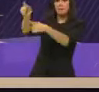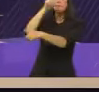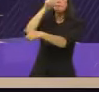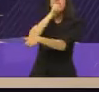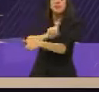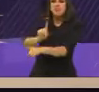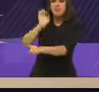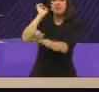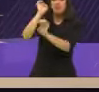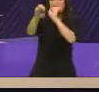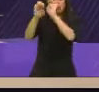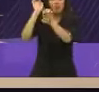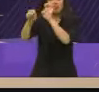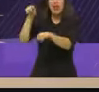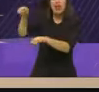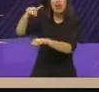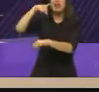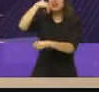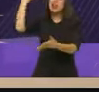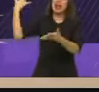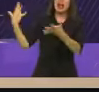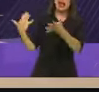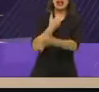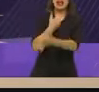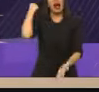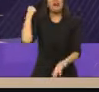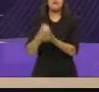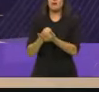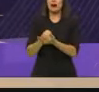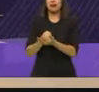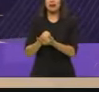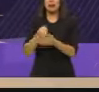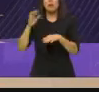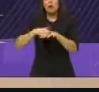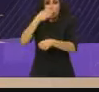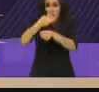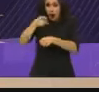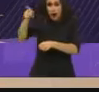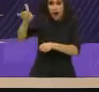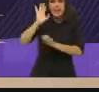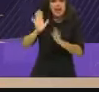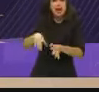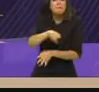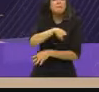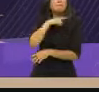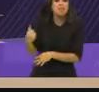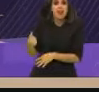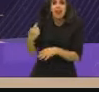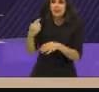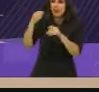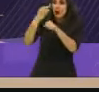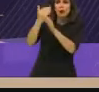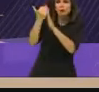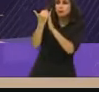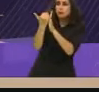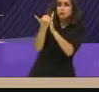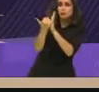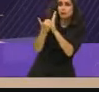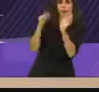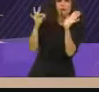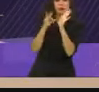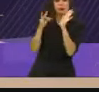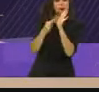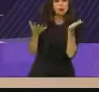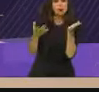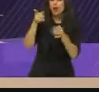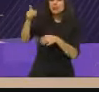porque quieren ganar a toda costa porque van perdiendo y porque solo tienen cabeza para